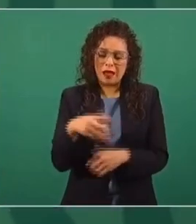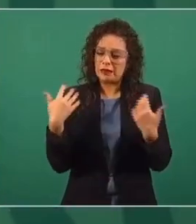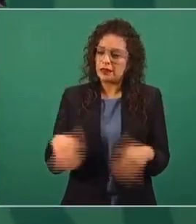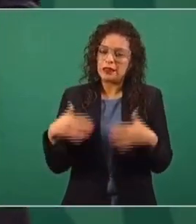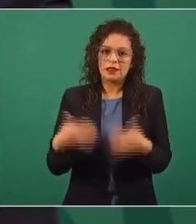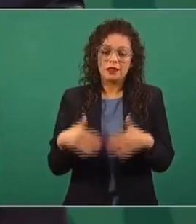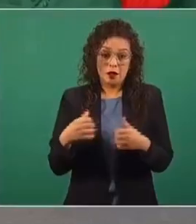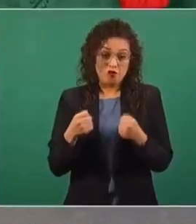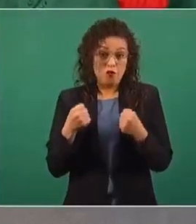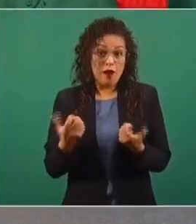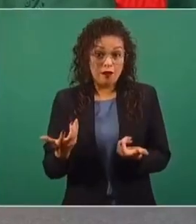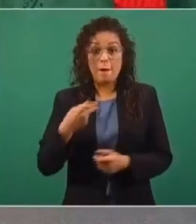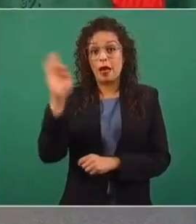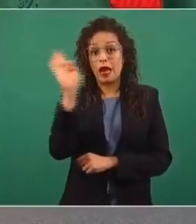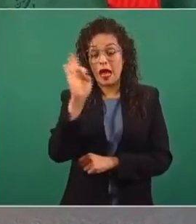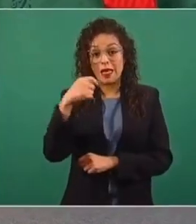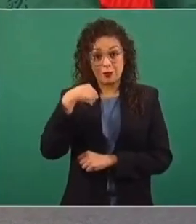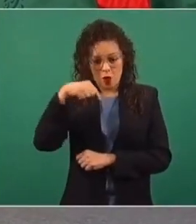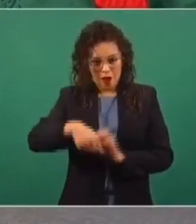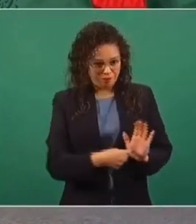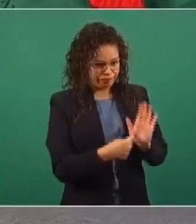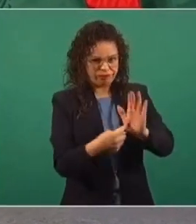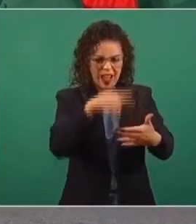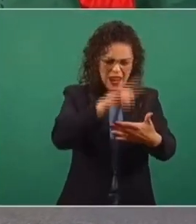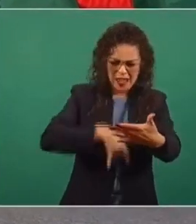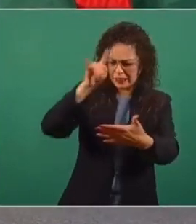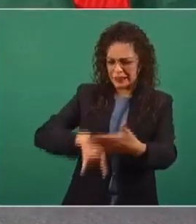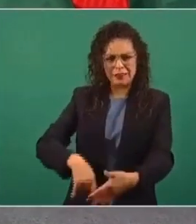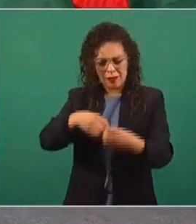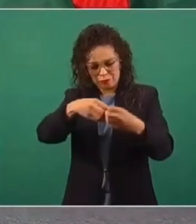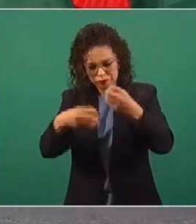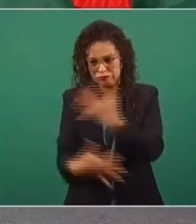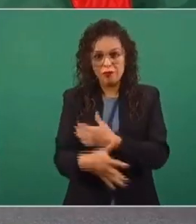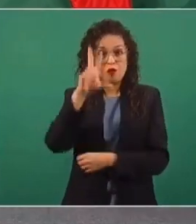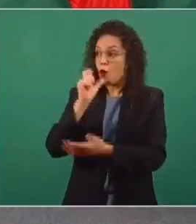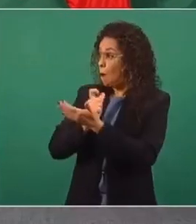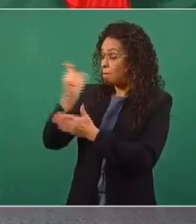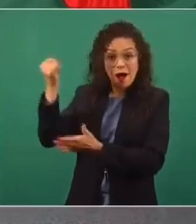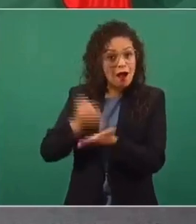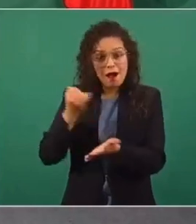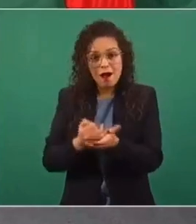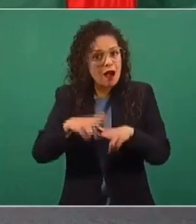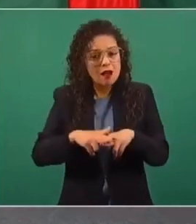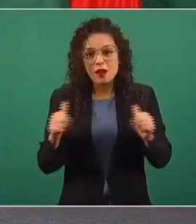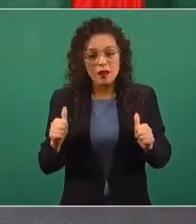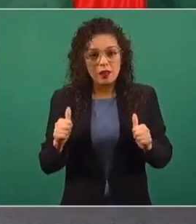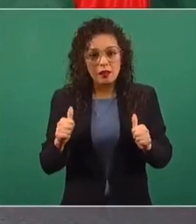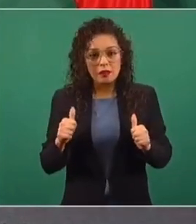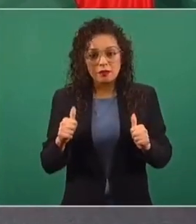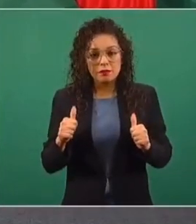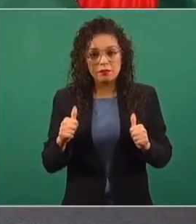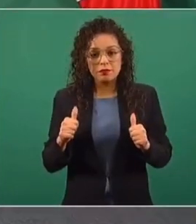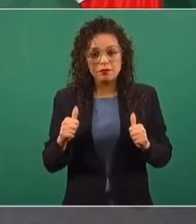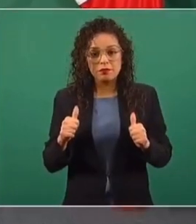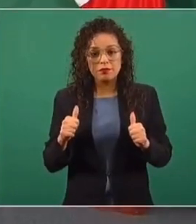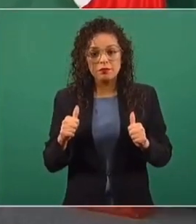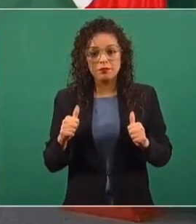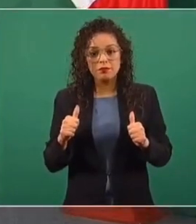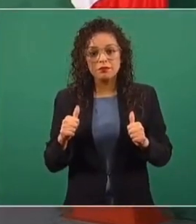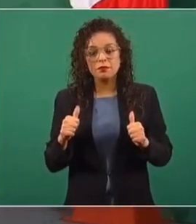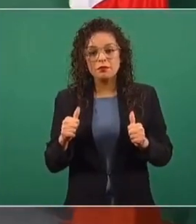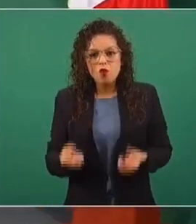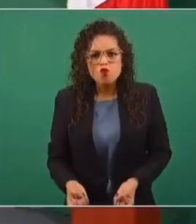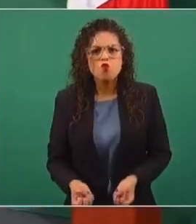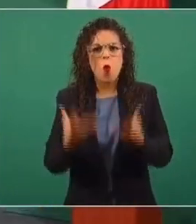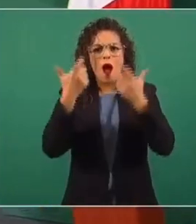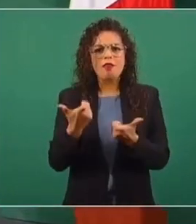Pero si yo presento la lista de las empresas que no pagaban impuestos y cuánto se les